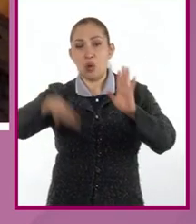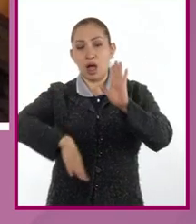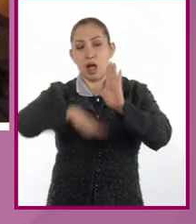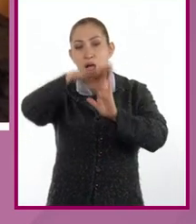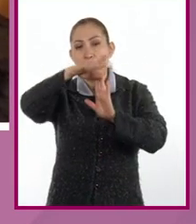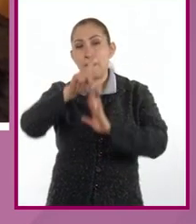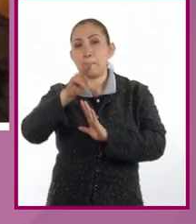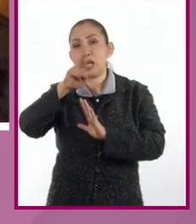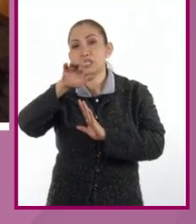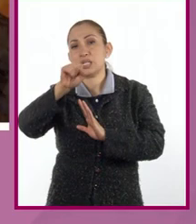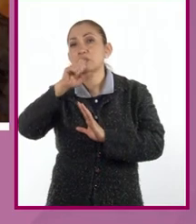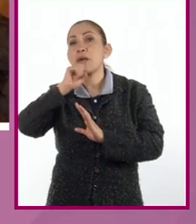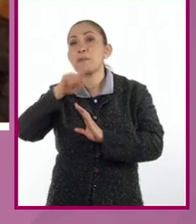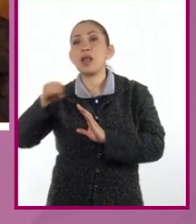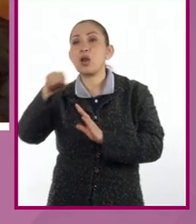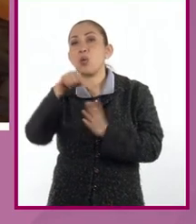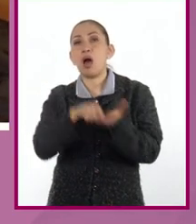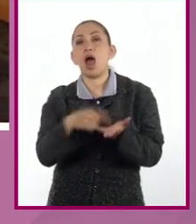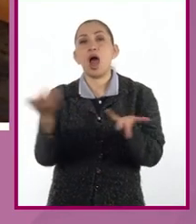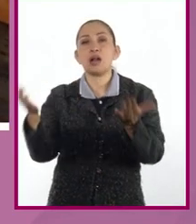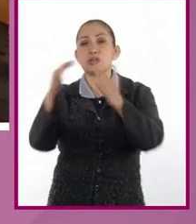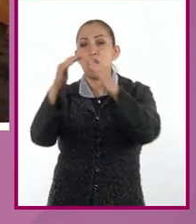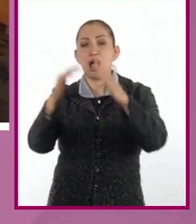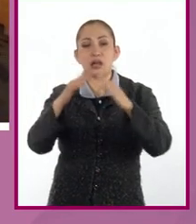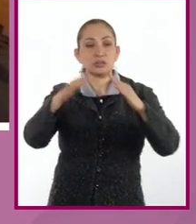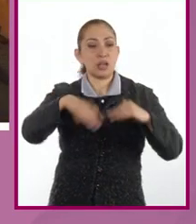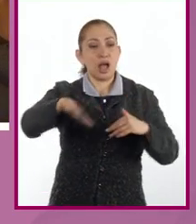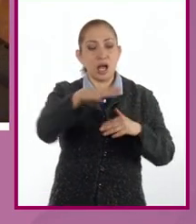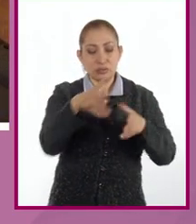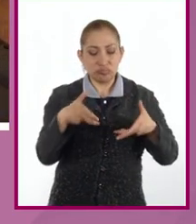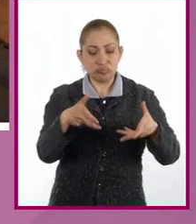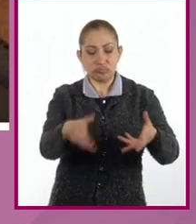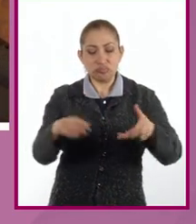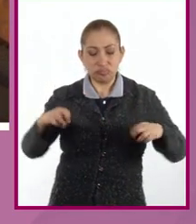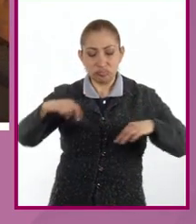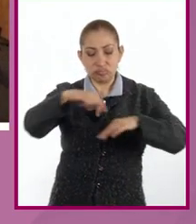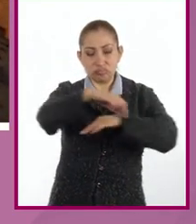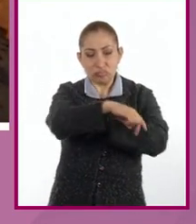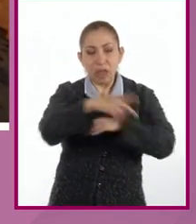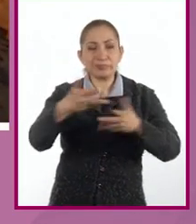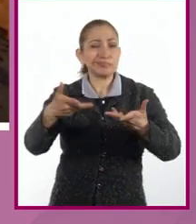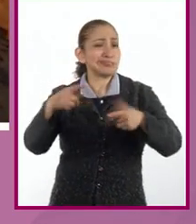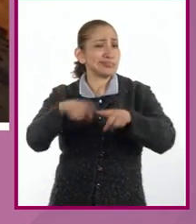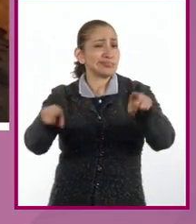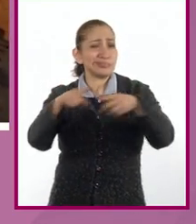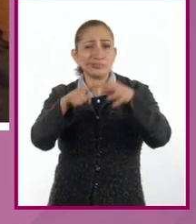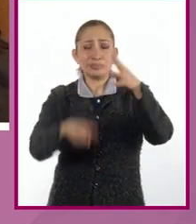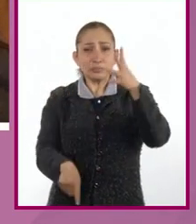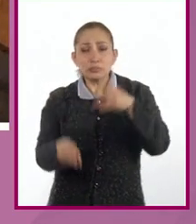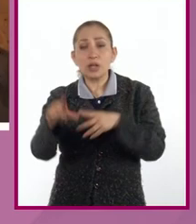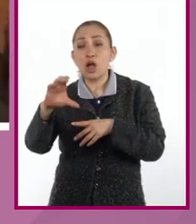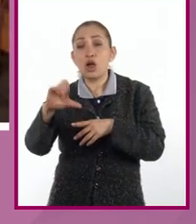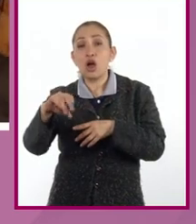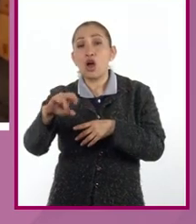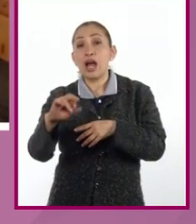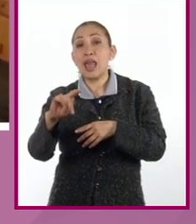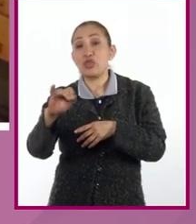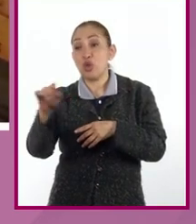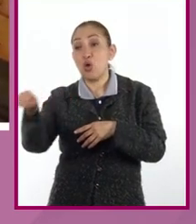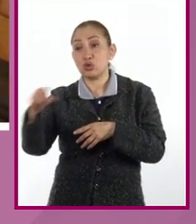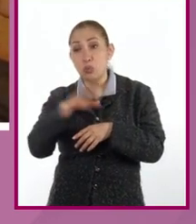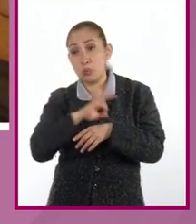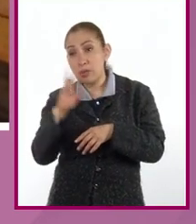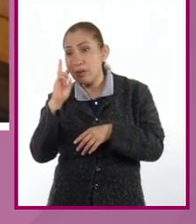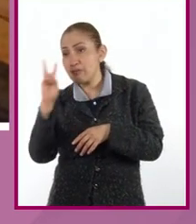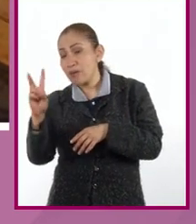para elementos incluso en zonas habitacionales, banquetas, guarniciones, etc. Entonces, el concreto como tal tú